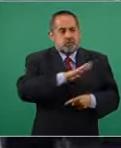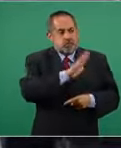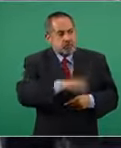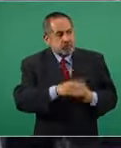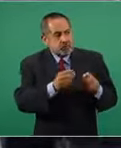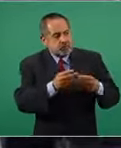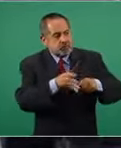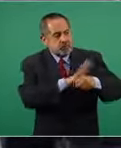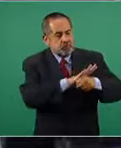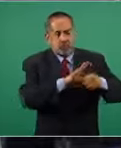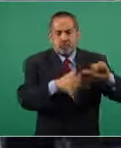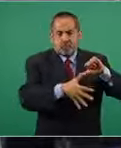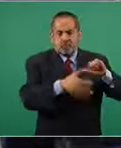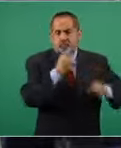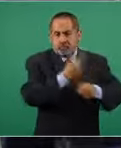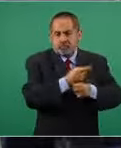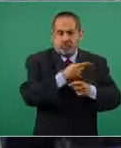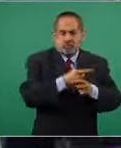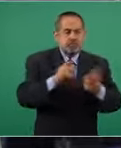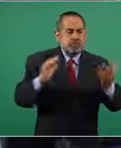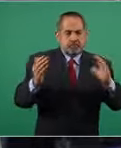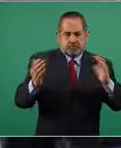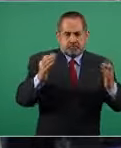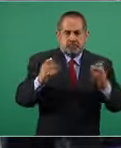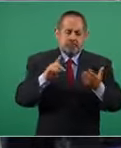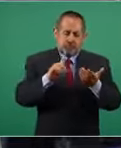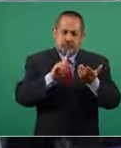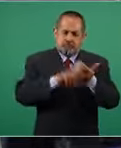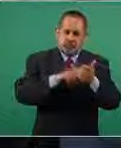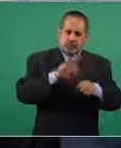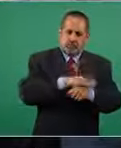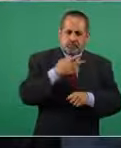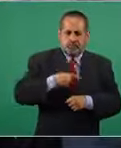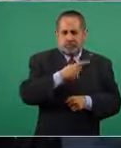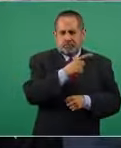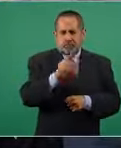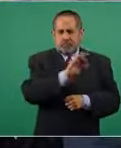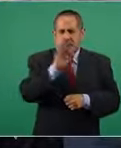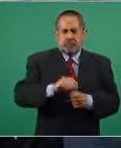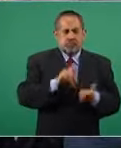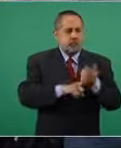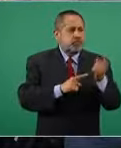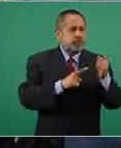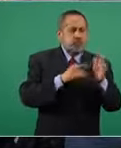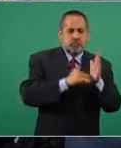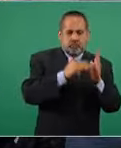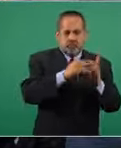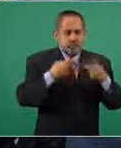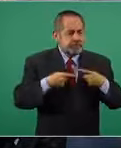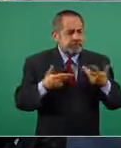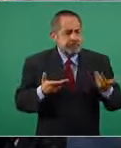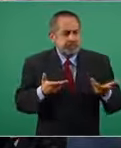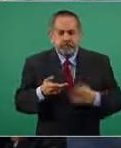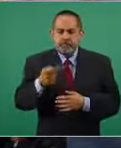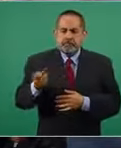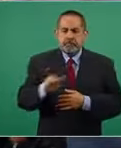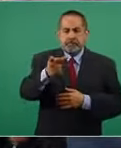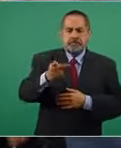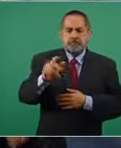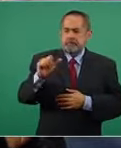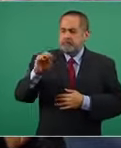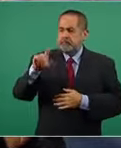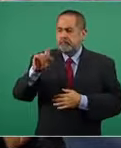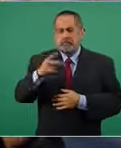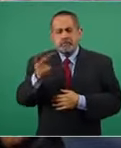COVID de América Latina en proporción a su población total muertos por cada millón de habitantes entonces al presidente López